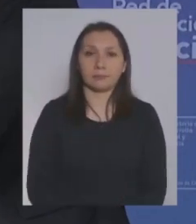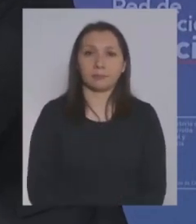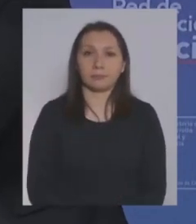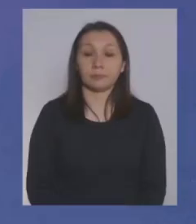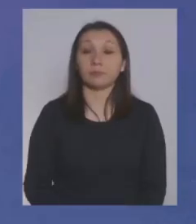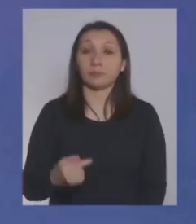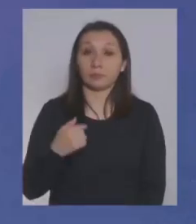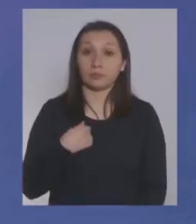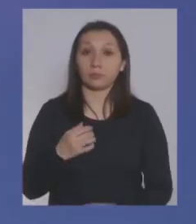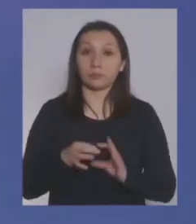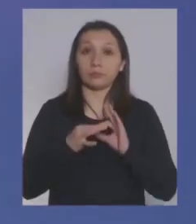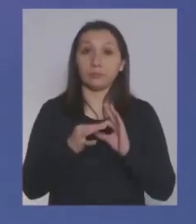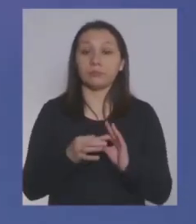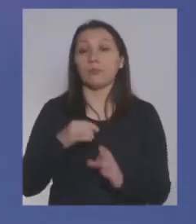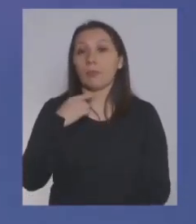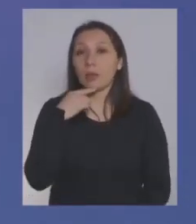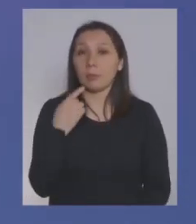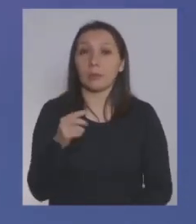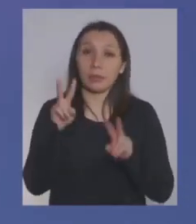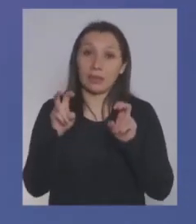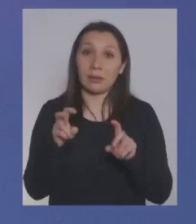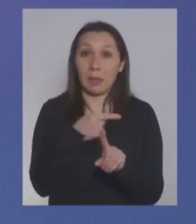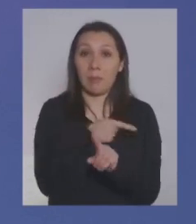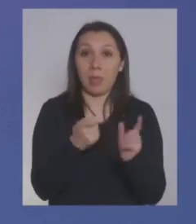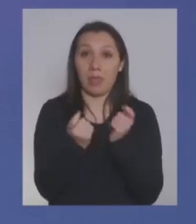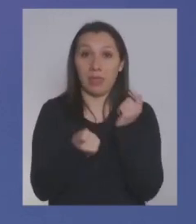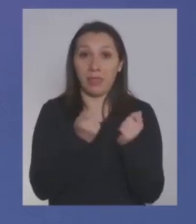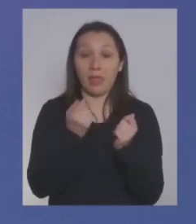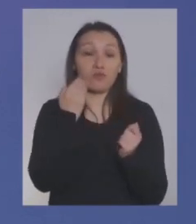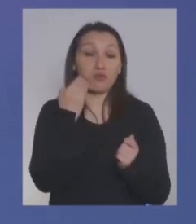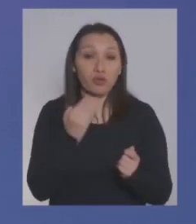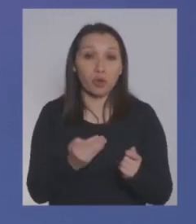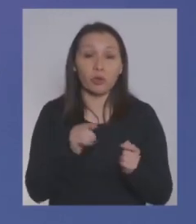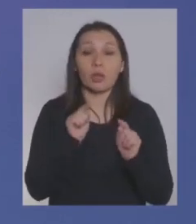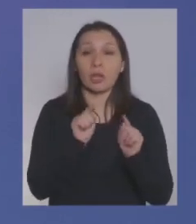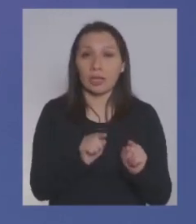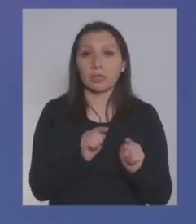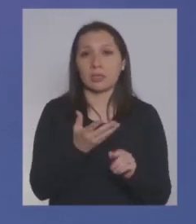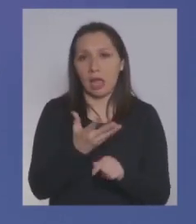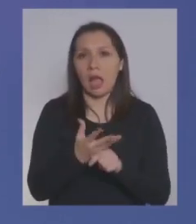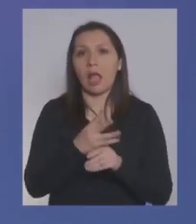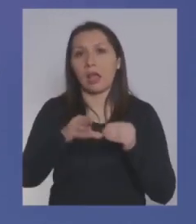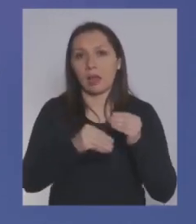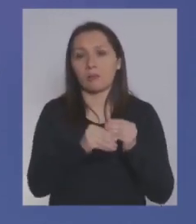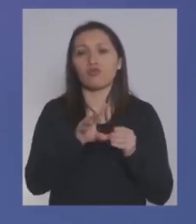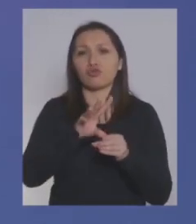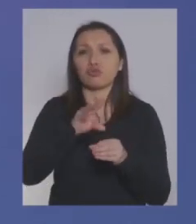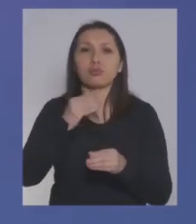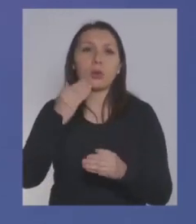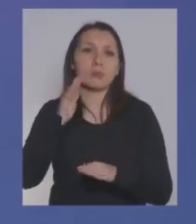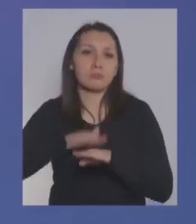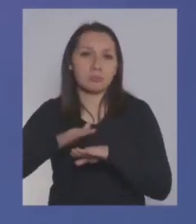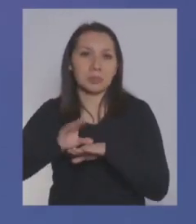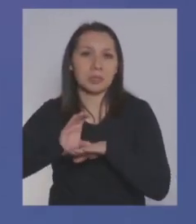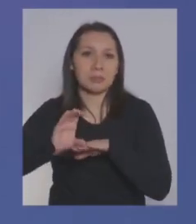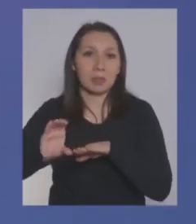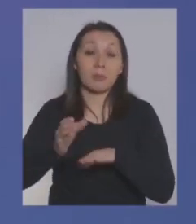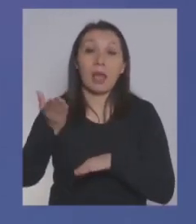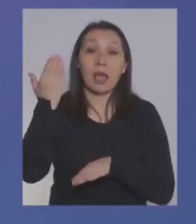Yo le agradezco su pregunta respecto al bono clase media y los beneficios clase media que también incluye en el préstamo. Como señalé,